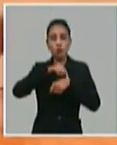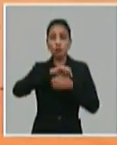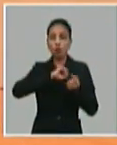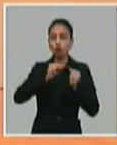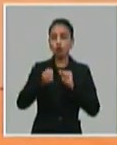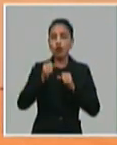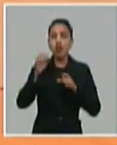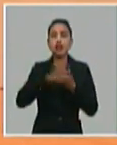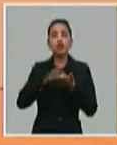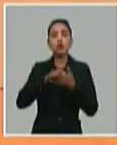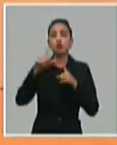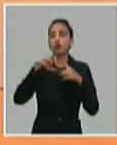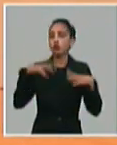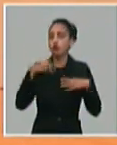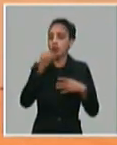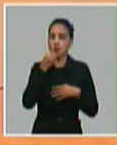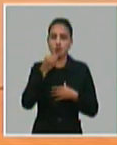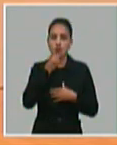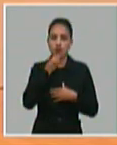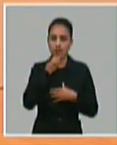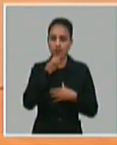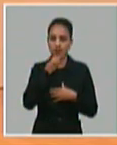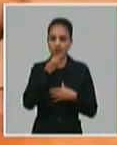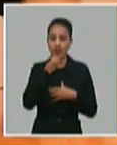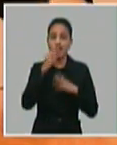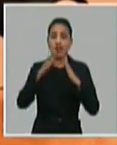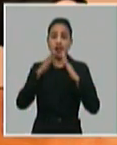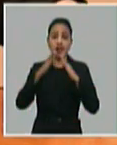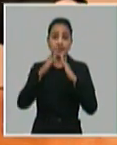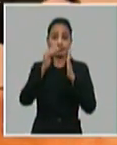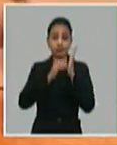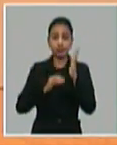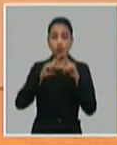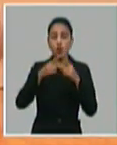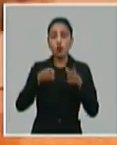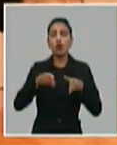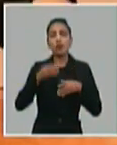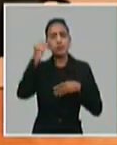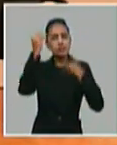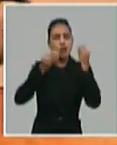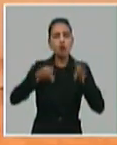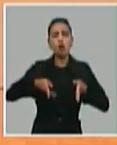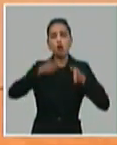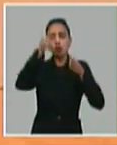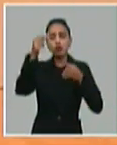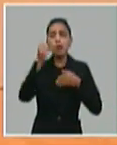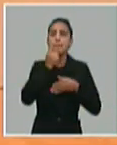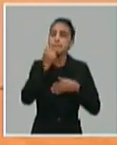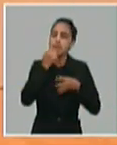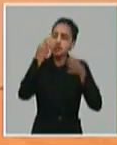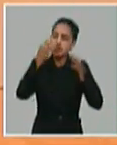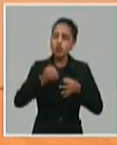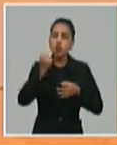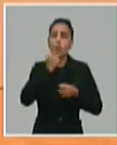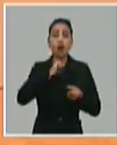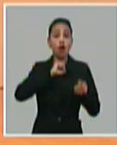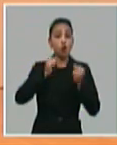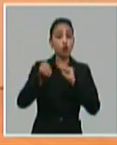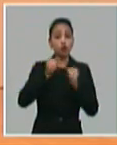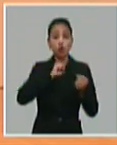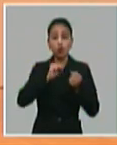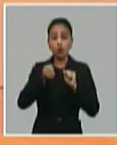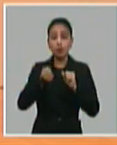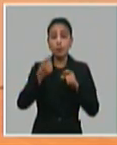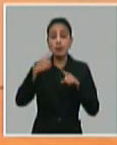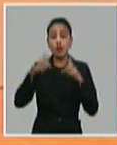ningún turista se pueda alojar ahí. ¿Por qué? Porque consideramos que en el hotel está más seguro y podemos tener un mayor control. Y sin embargo,